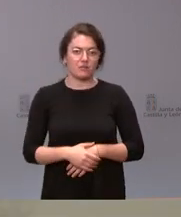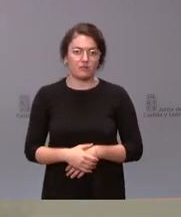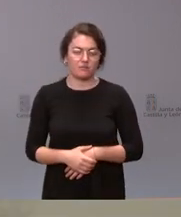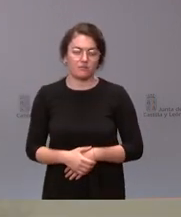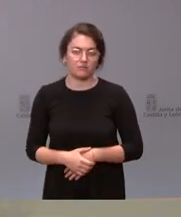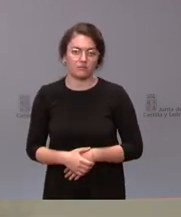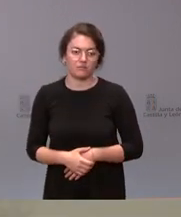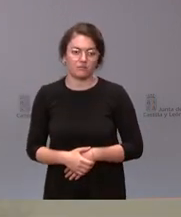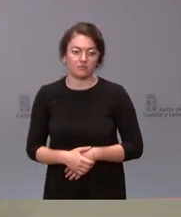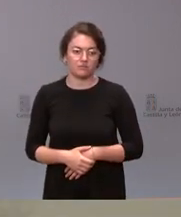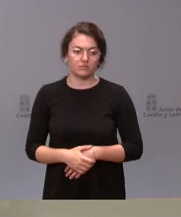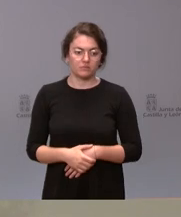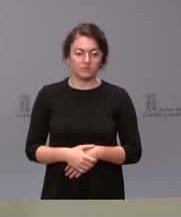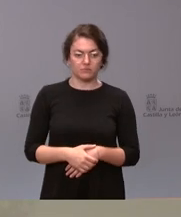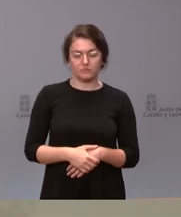Sí,